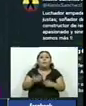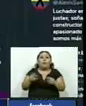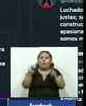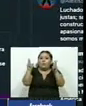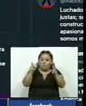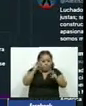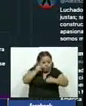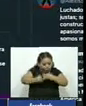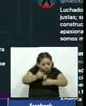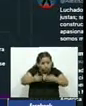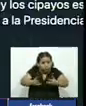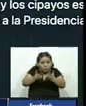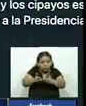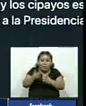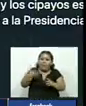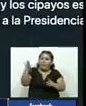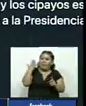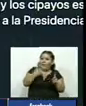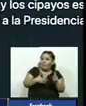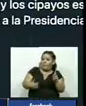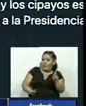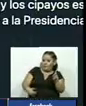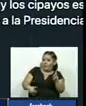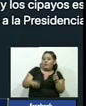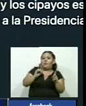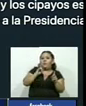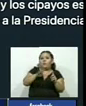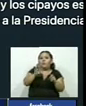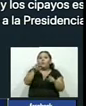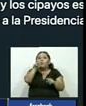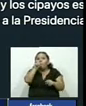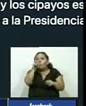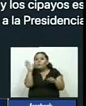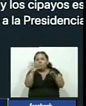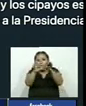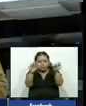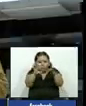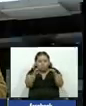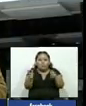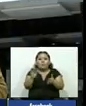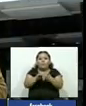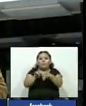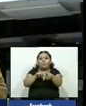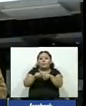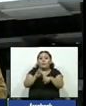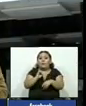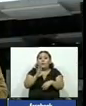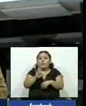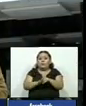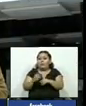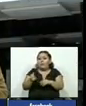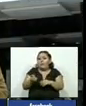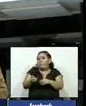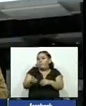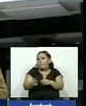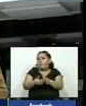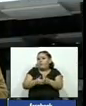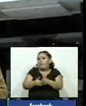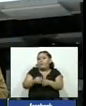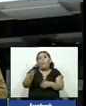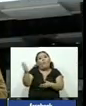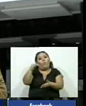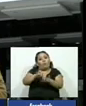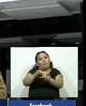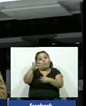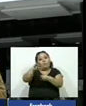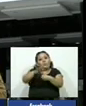las investigaciones el expresidente Rafael Correa publicó su Twitter donde anunció la candidatura A pocos meses que Ecuador entre en una carrera electoral